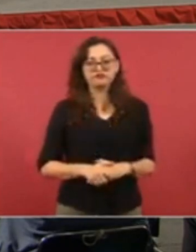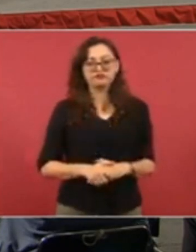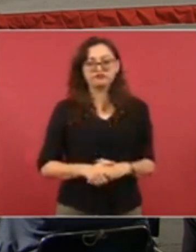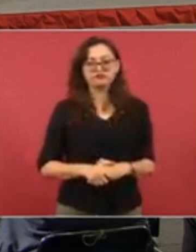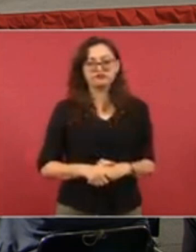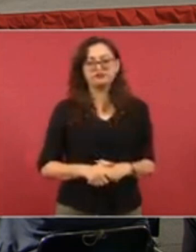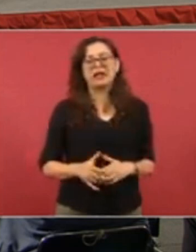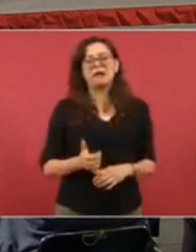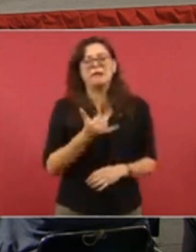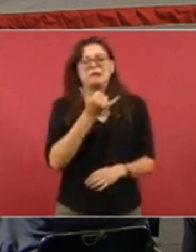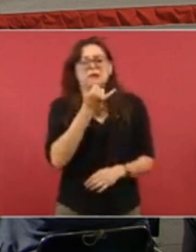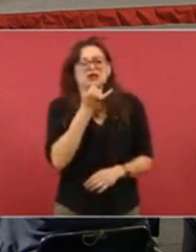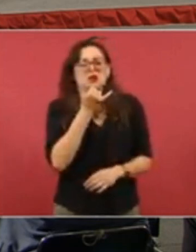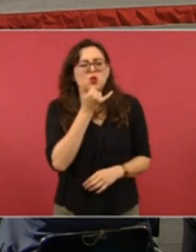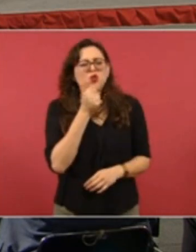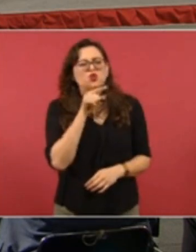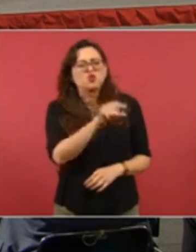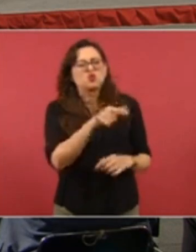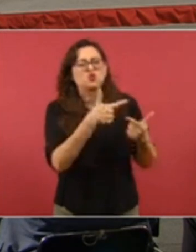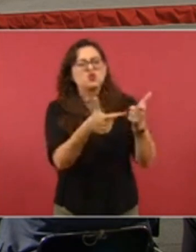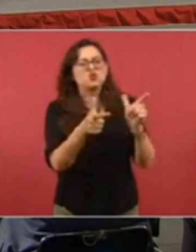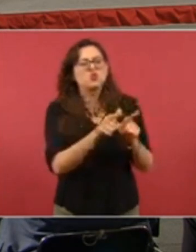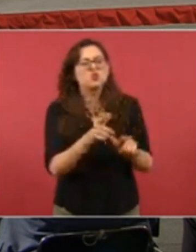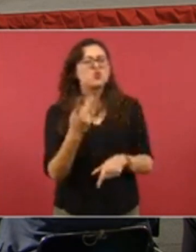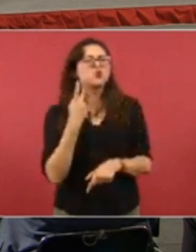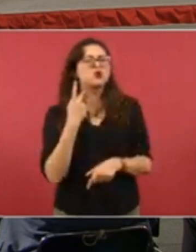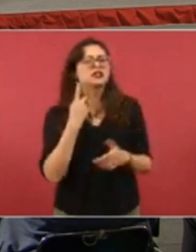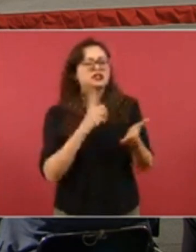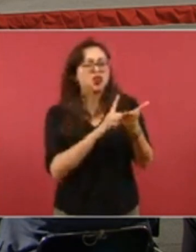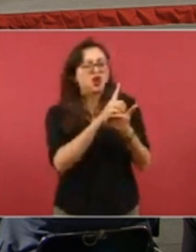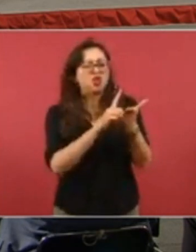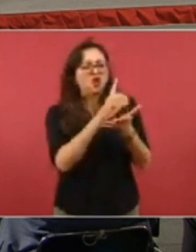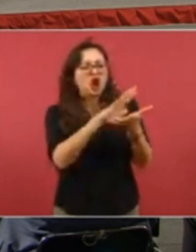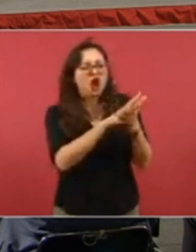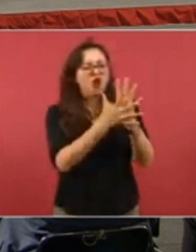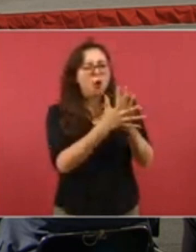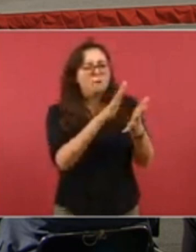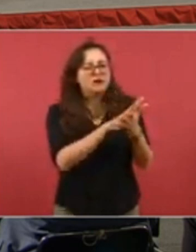-consejos, pero